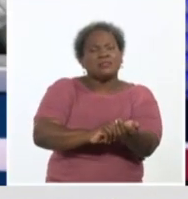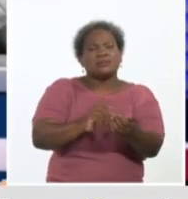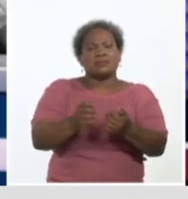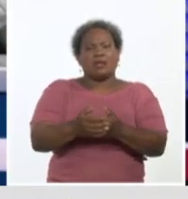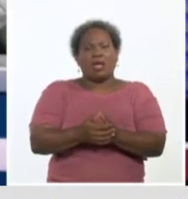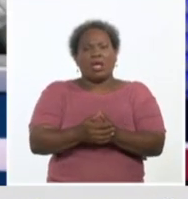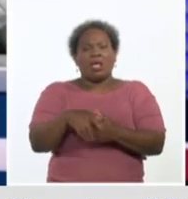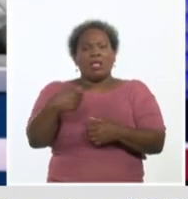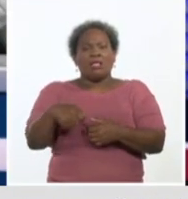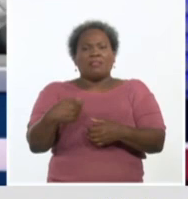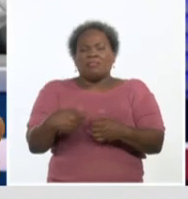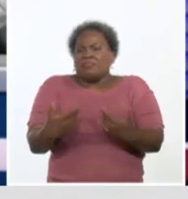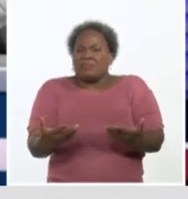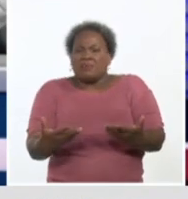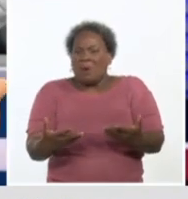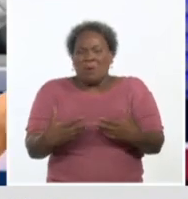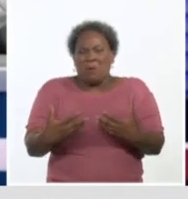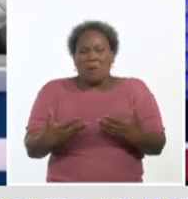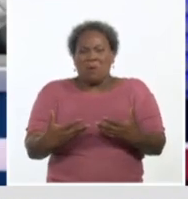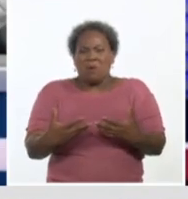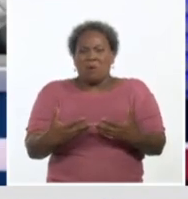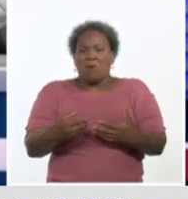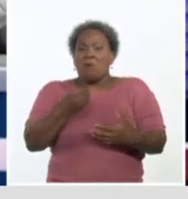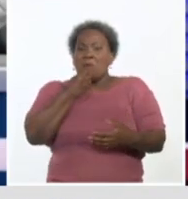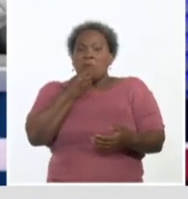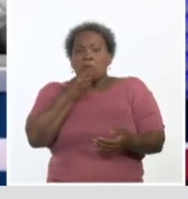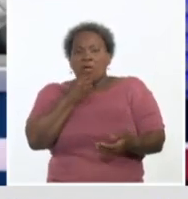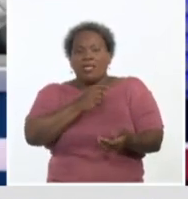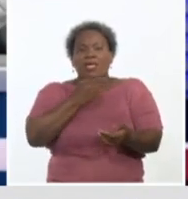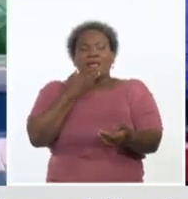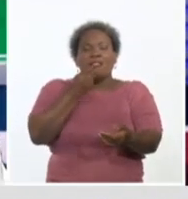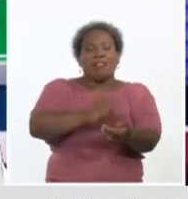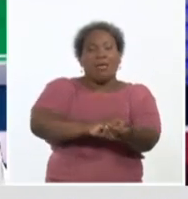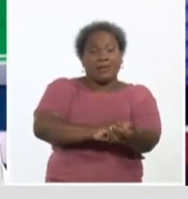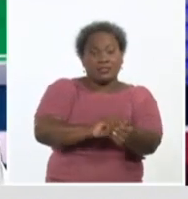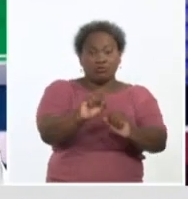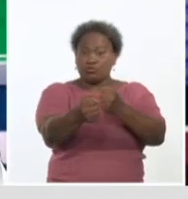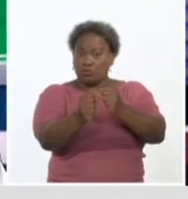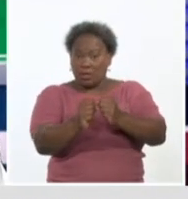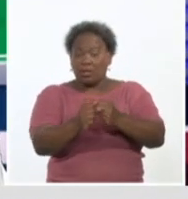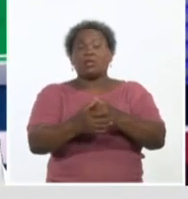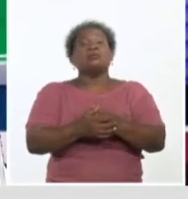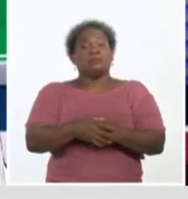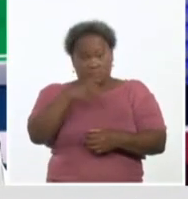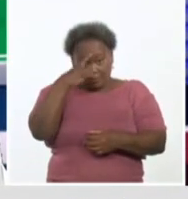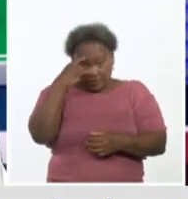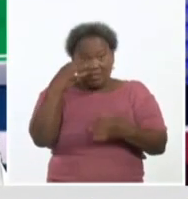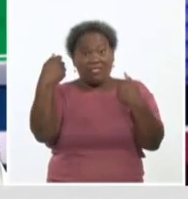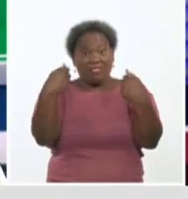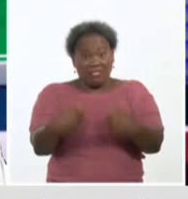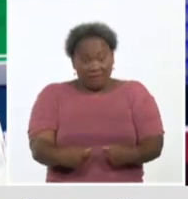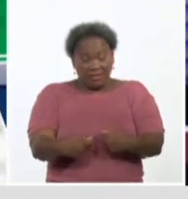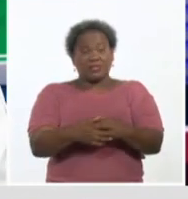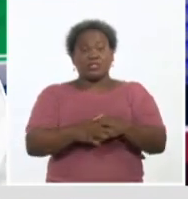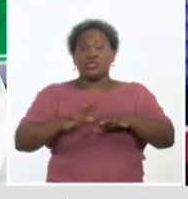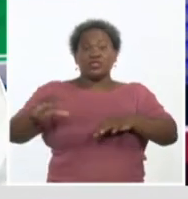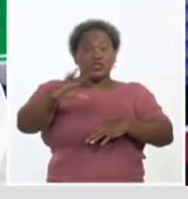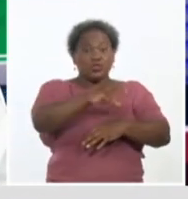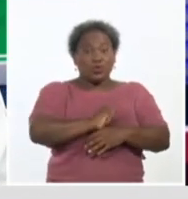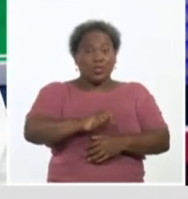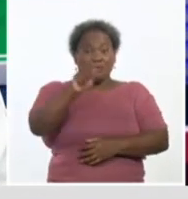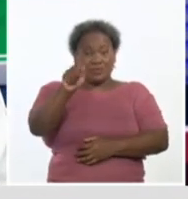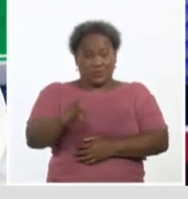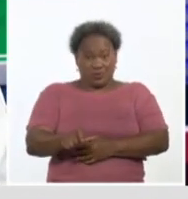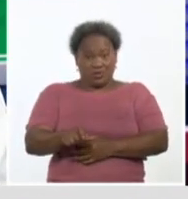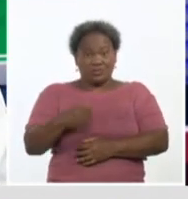¿qué debe pasar con ellos? ¿Debe estar su diabetes controlada? Exactamente, debe estar compensado. Todos los pacientes, y por eso decía que este